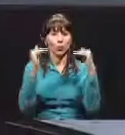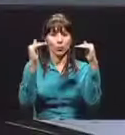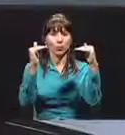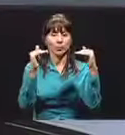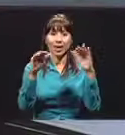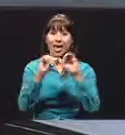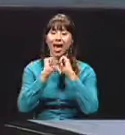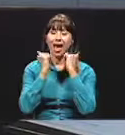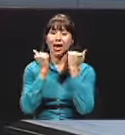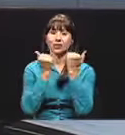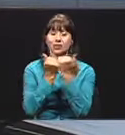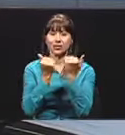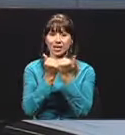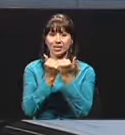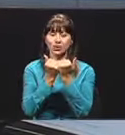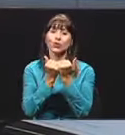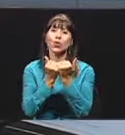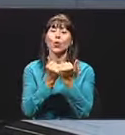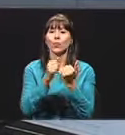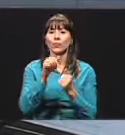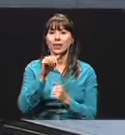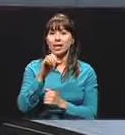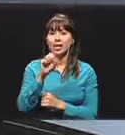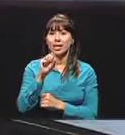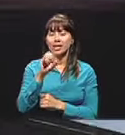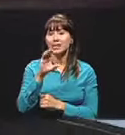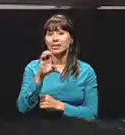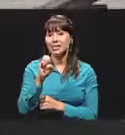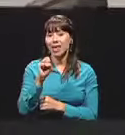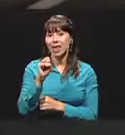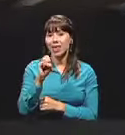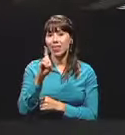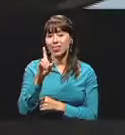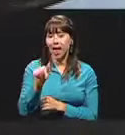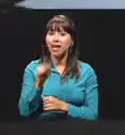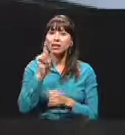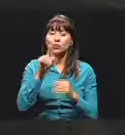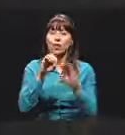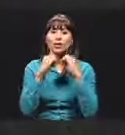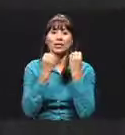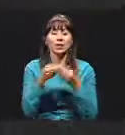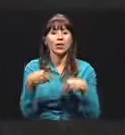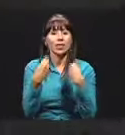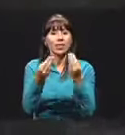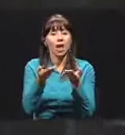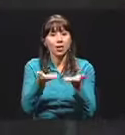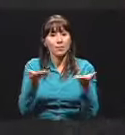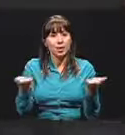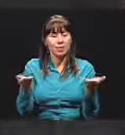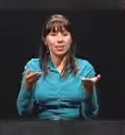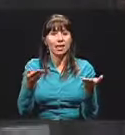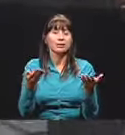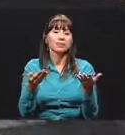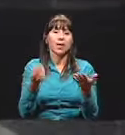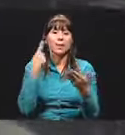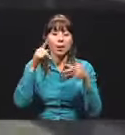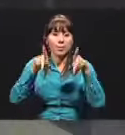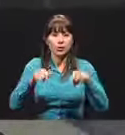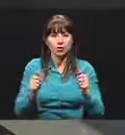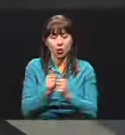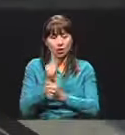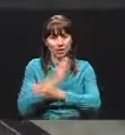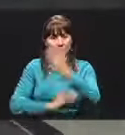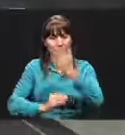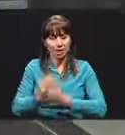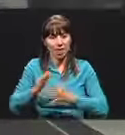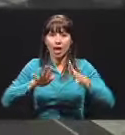La Asociación SEDA es una organización que ofrece herramientas de apoyo a las personas con discapacidad en un ambiente solidario y